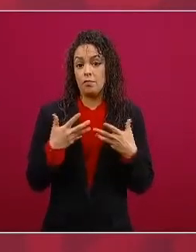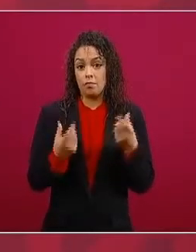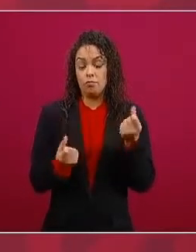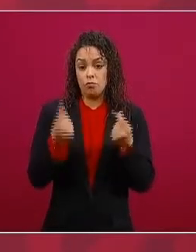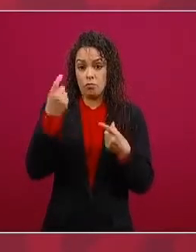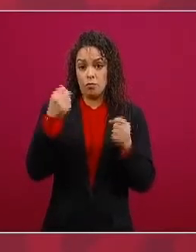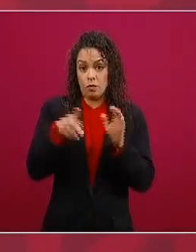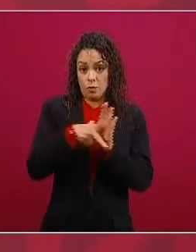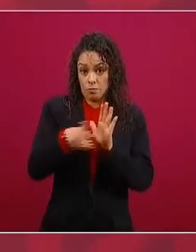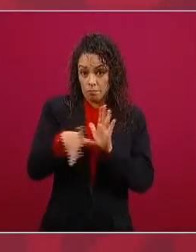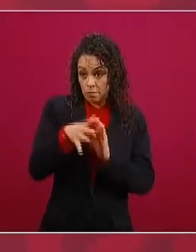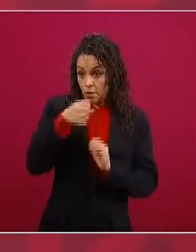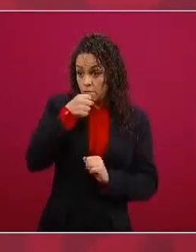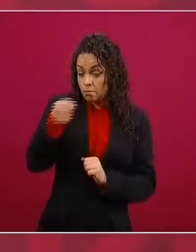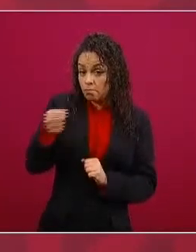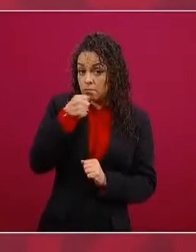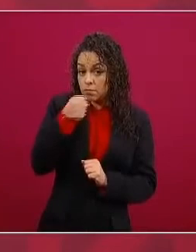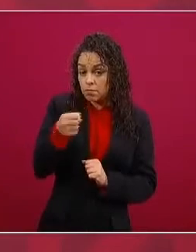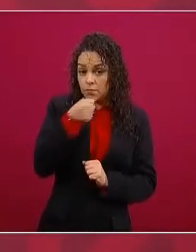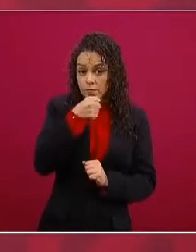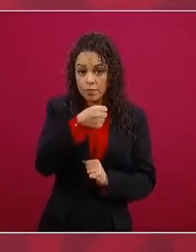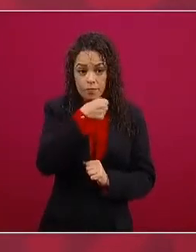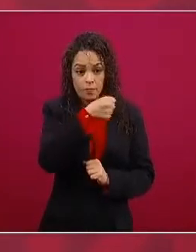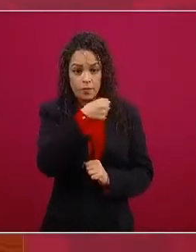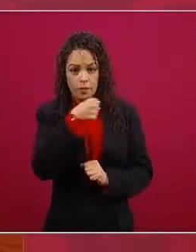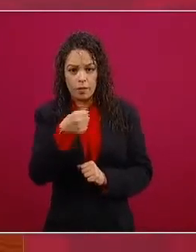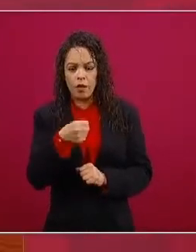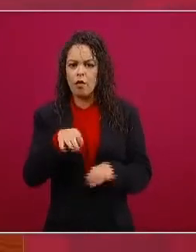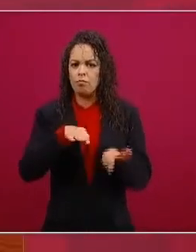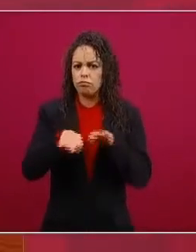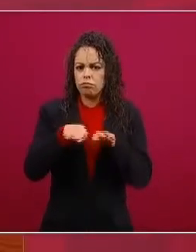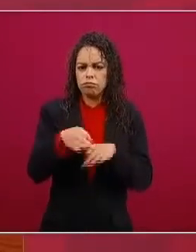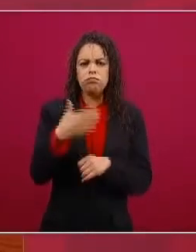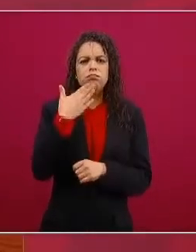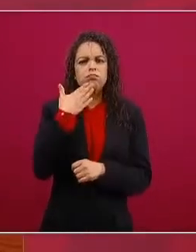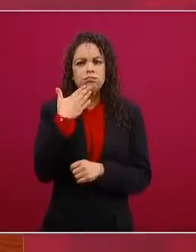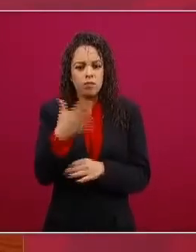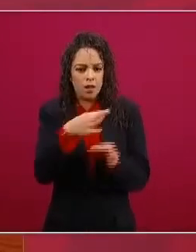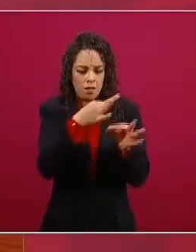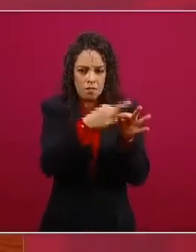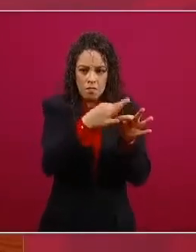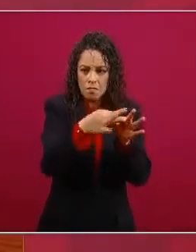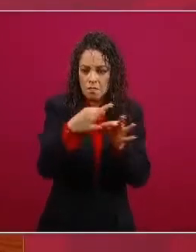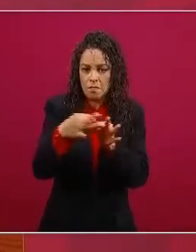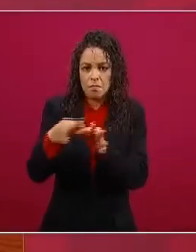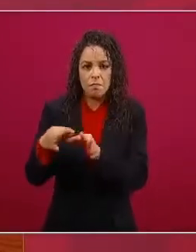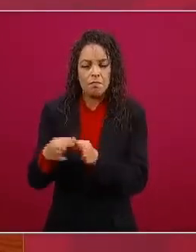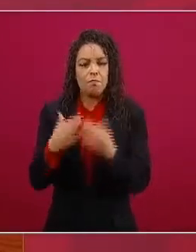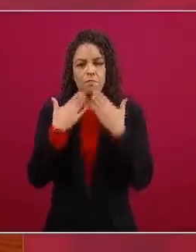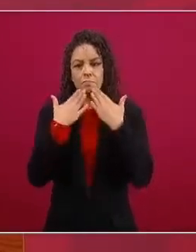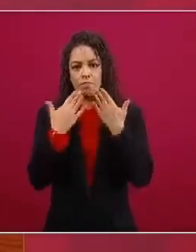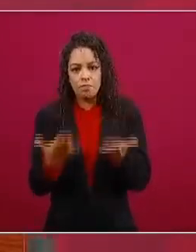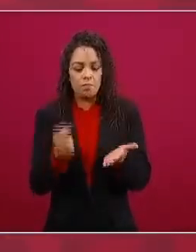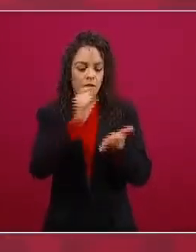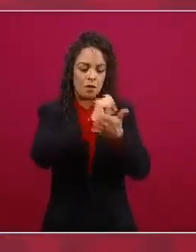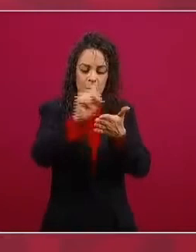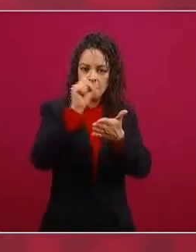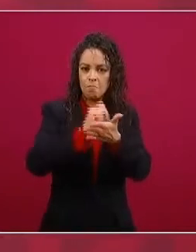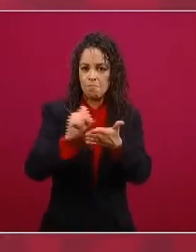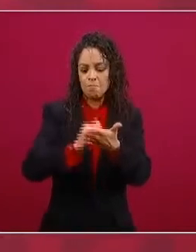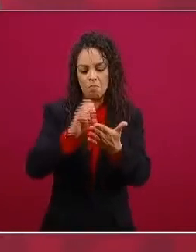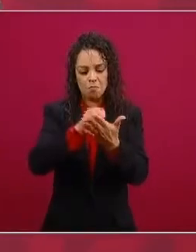hacen bien su trabajo hacen buenas notas